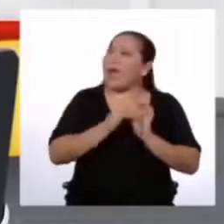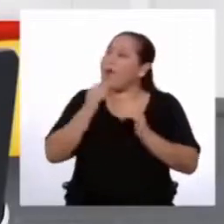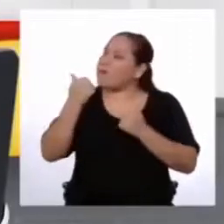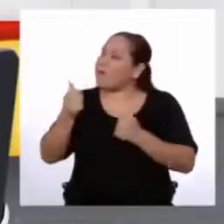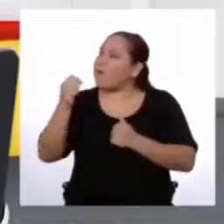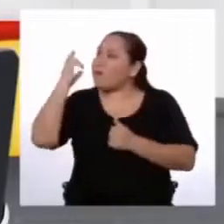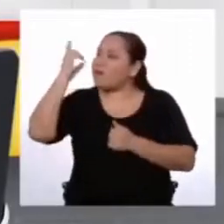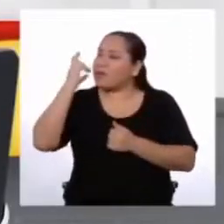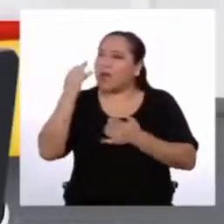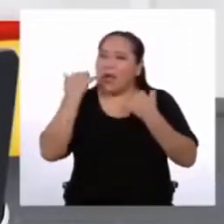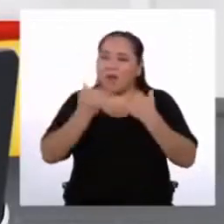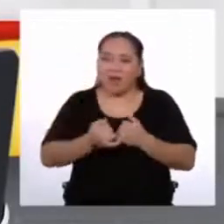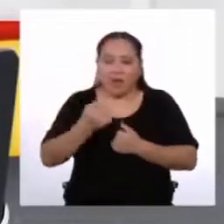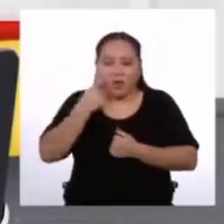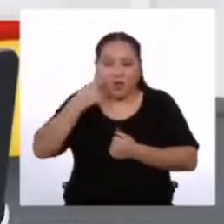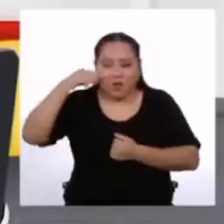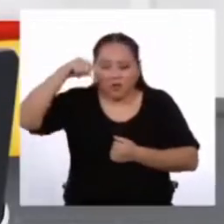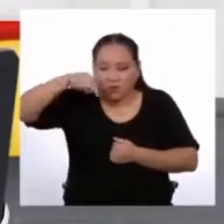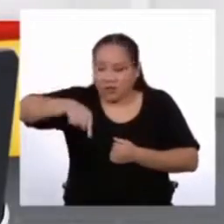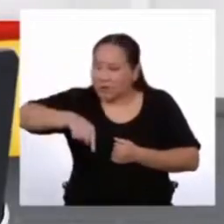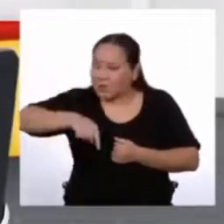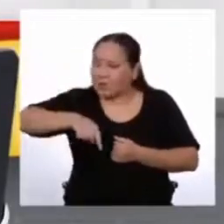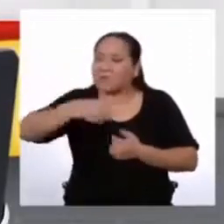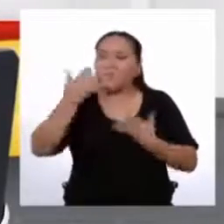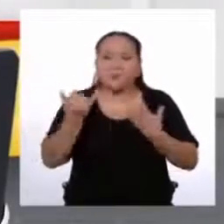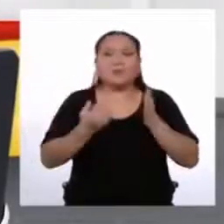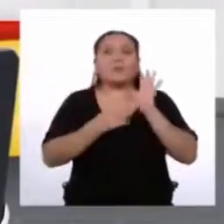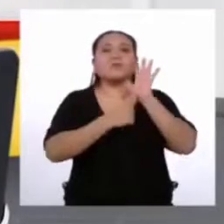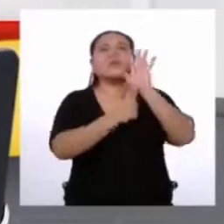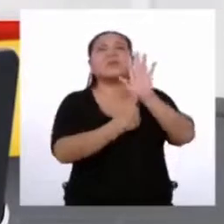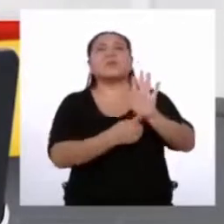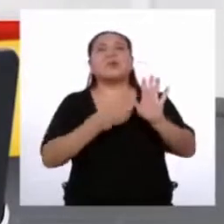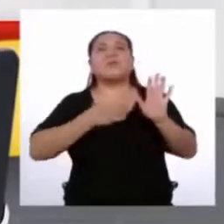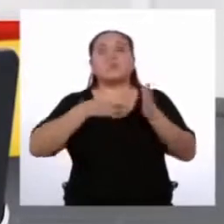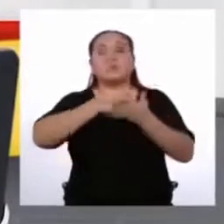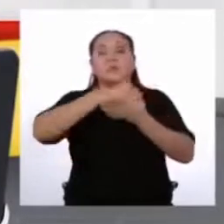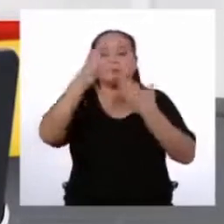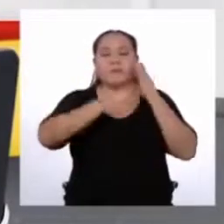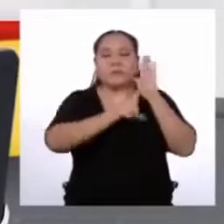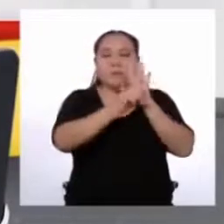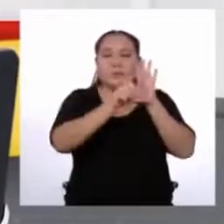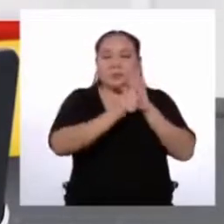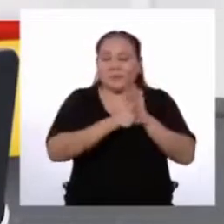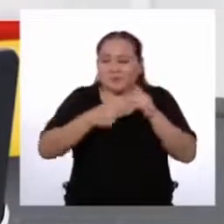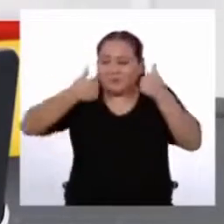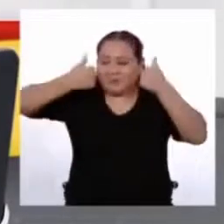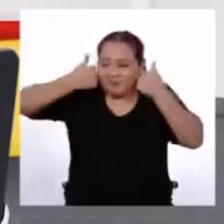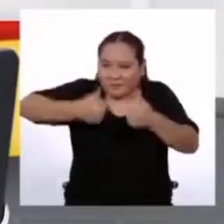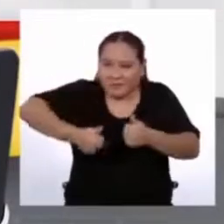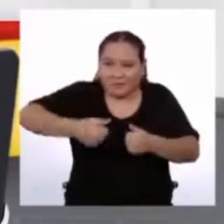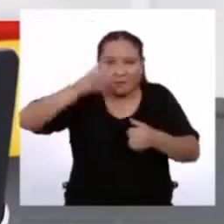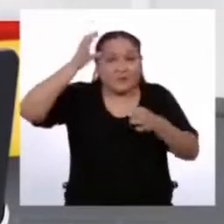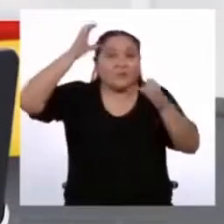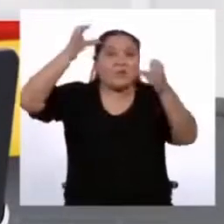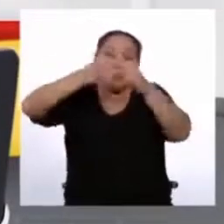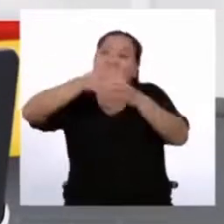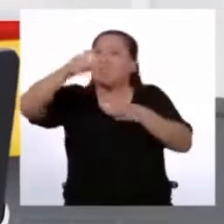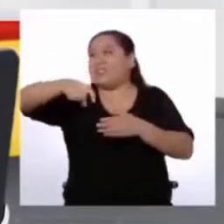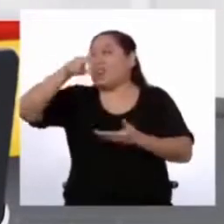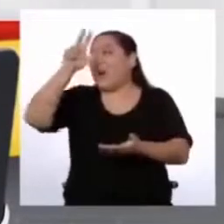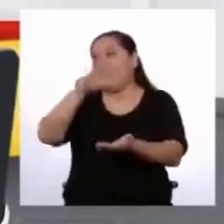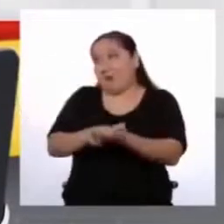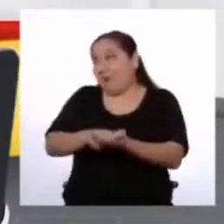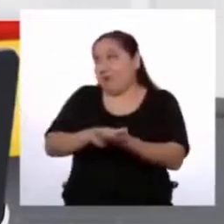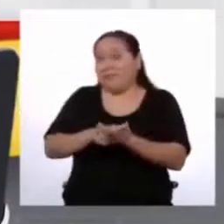conozco las pautas Voy a presentar mi proyecto de ley Y será tan bueno Que el congreso tendrá que aprobarlo